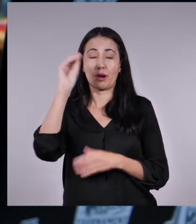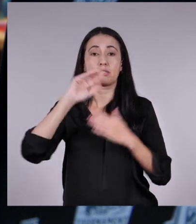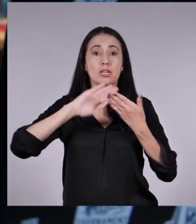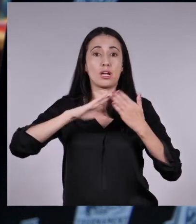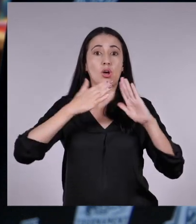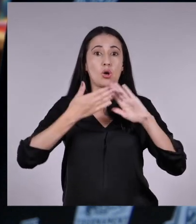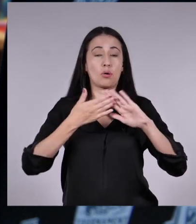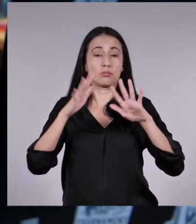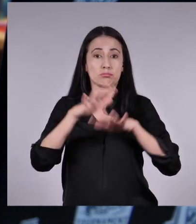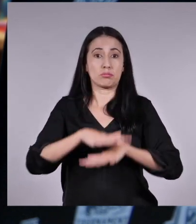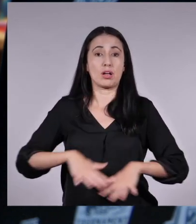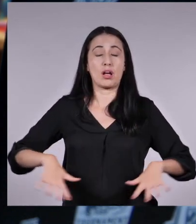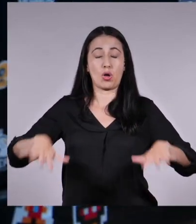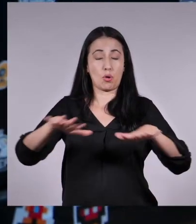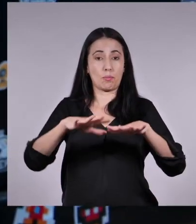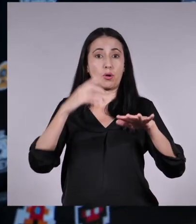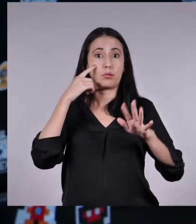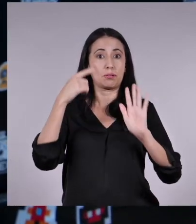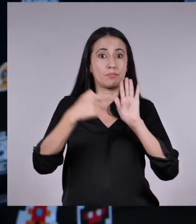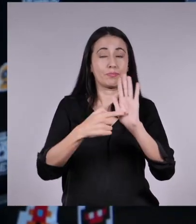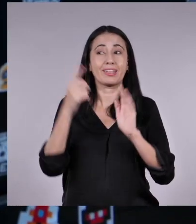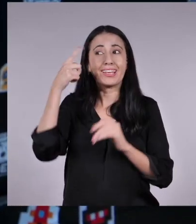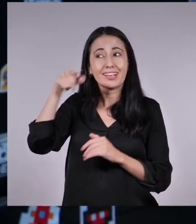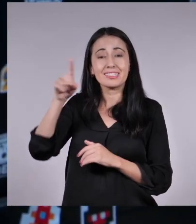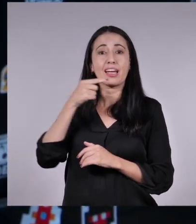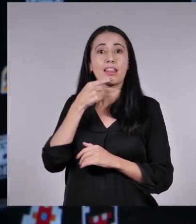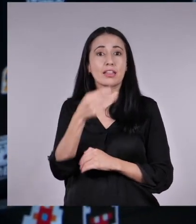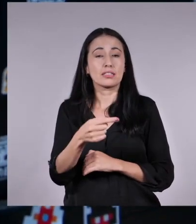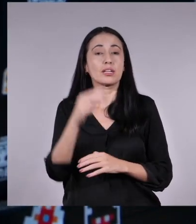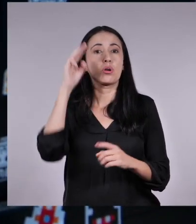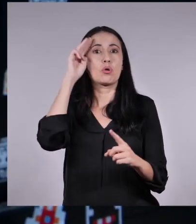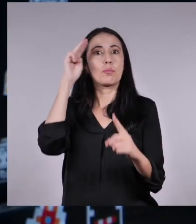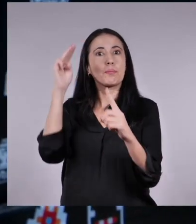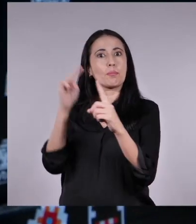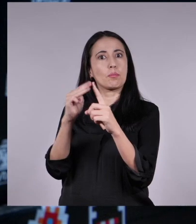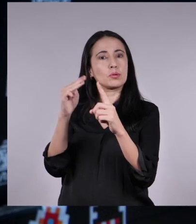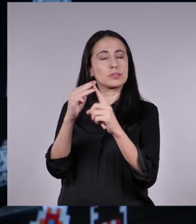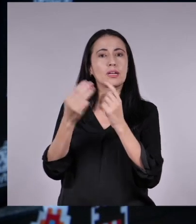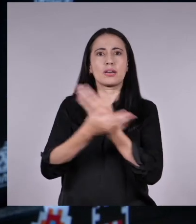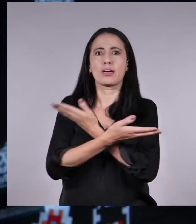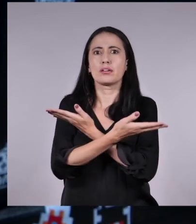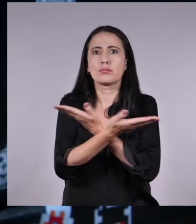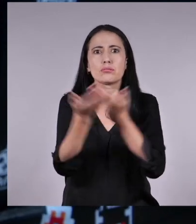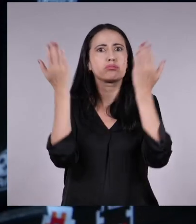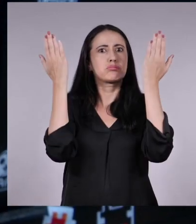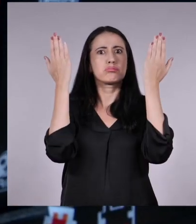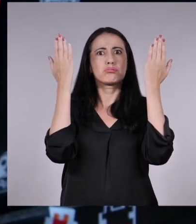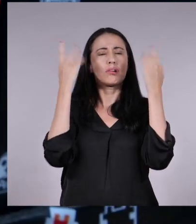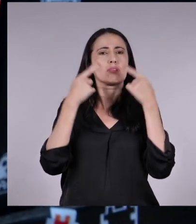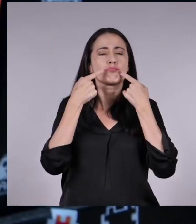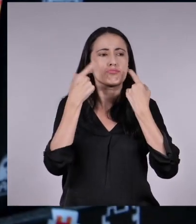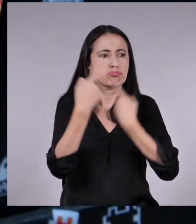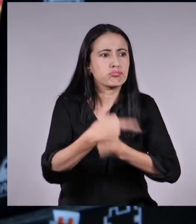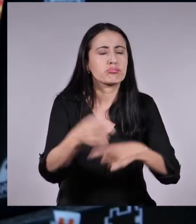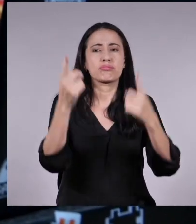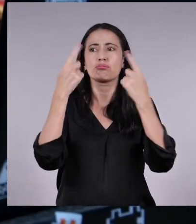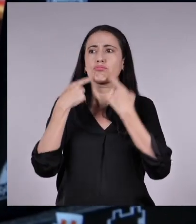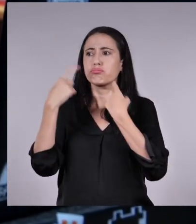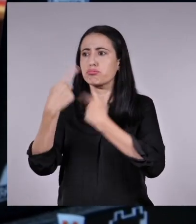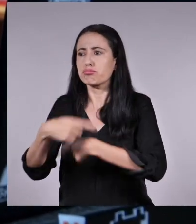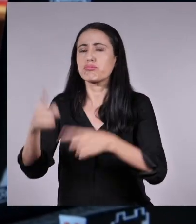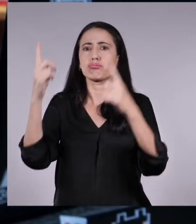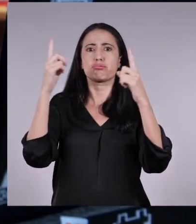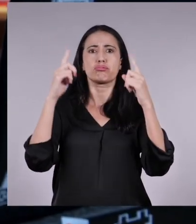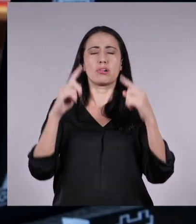comunidades en general. Ella le hizo llegar un mensaje a todos y les informó sobre la problemática.